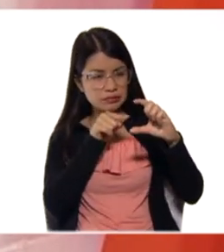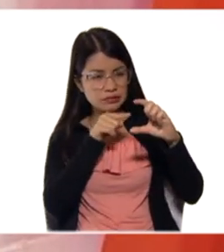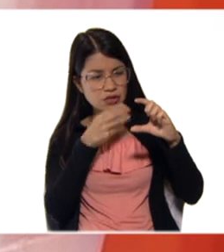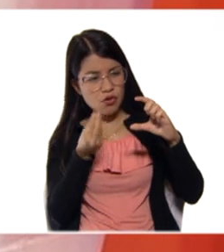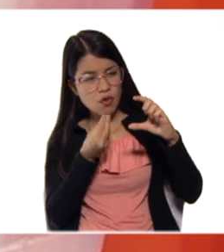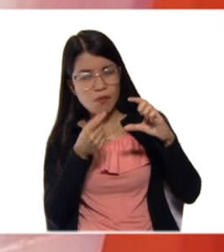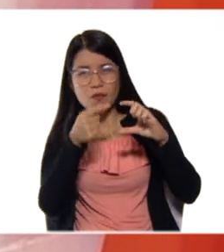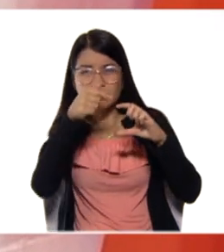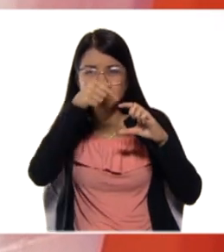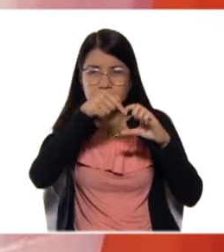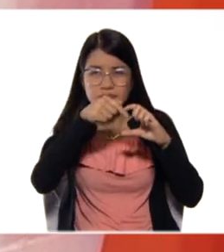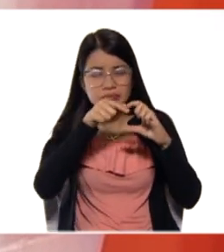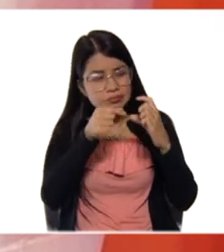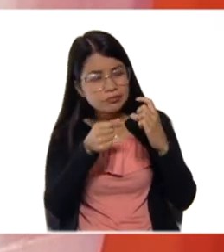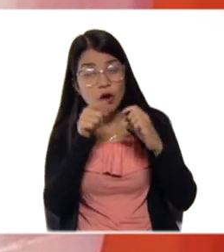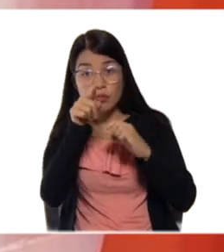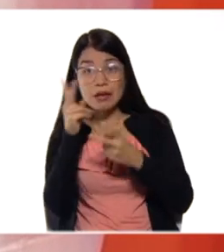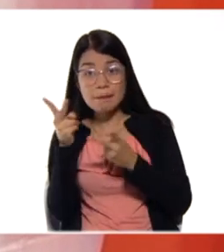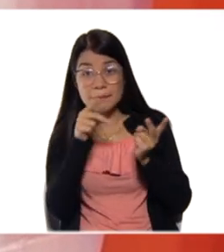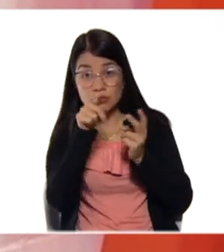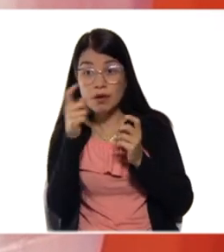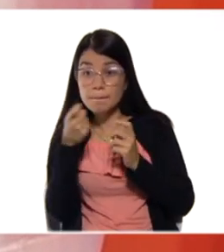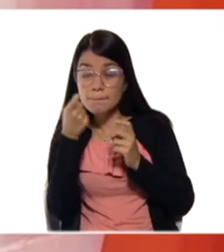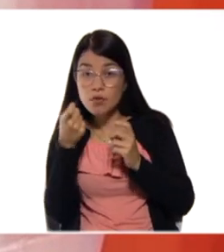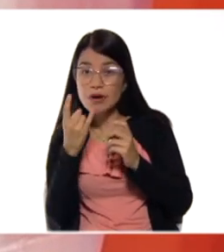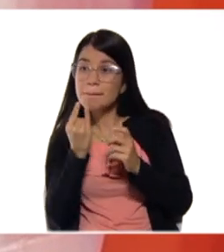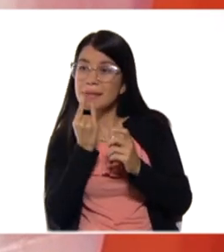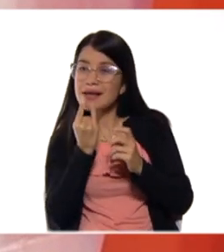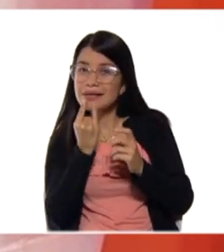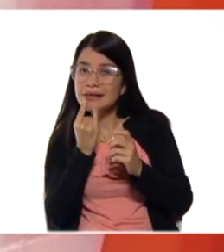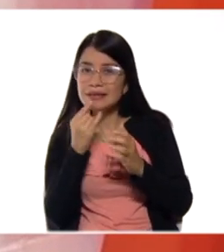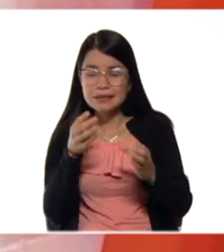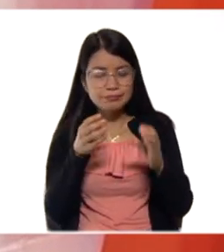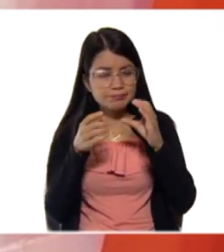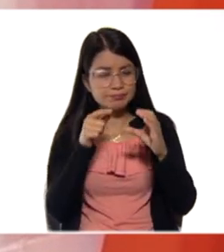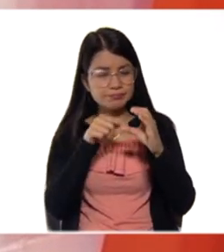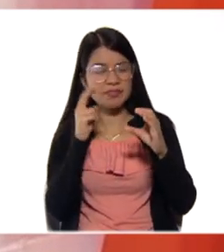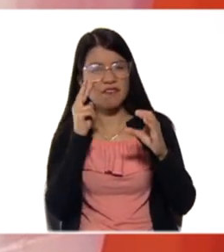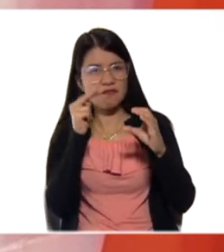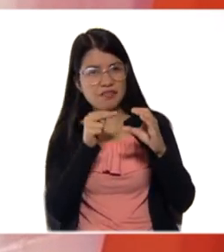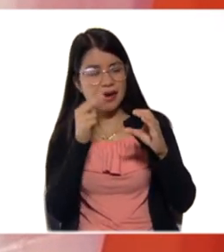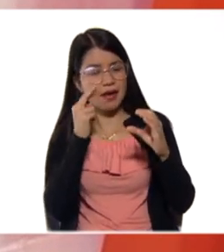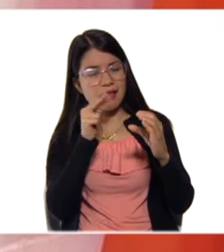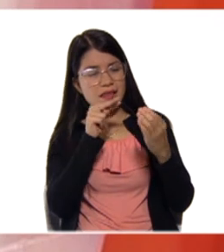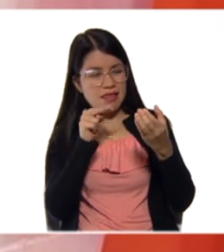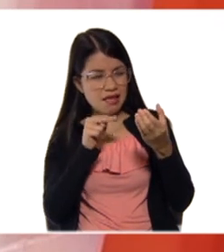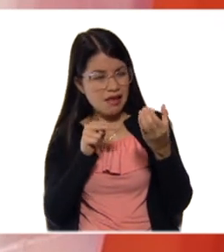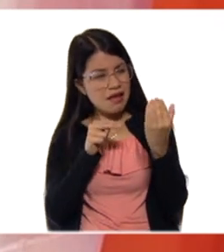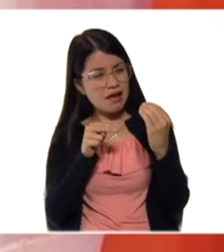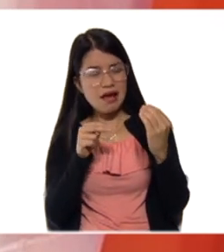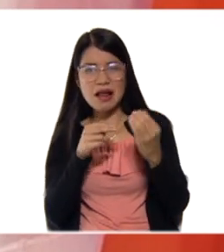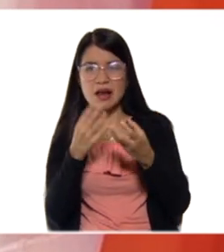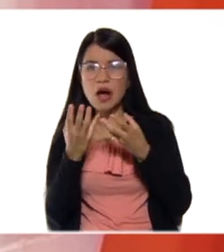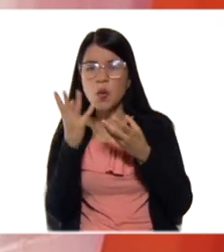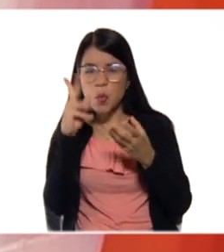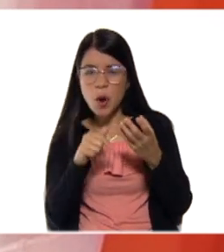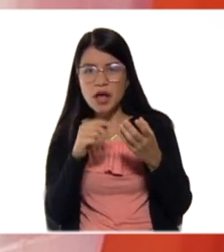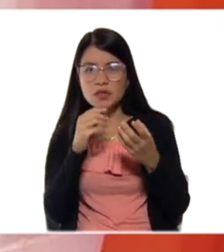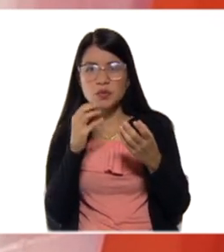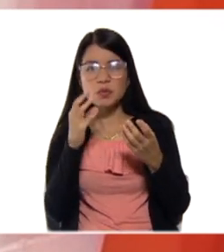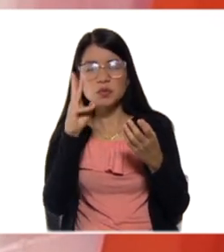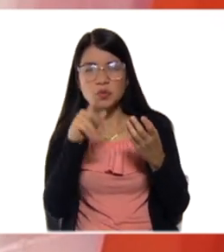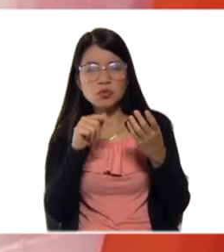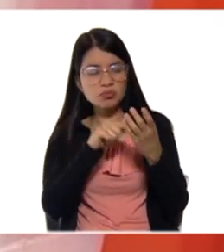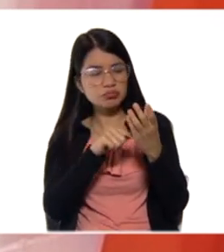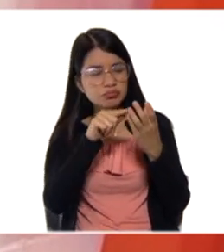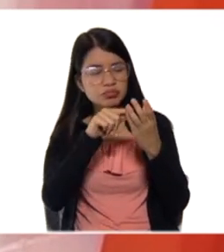su mano esas baterías, esas grandes. Vean, leanlas. ¿Qué contiene? ¿Cuál es el voltaje? Toda esa información,